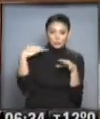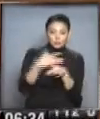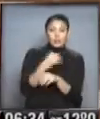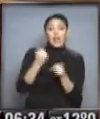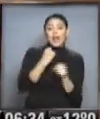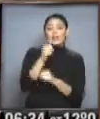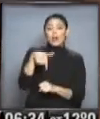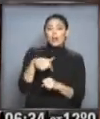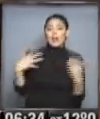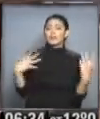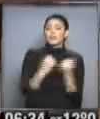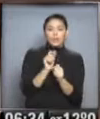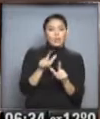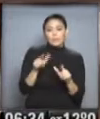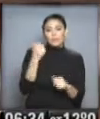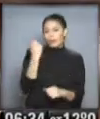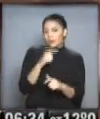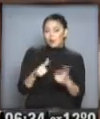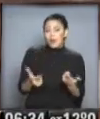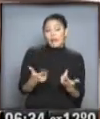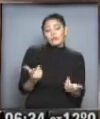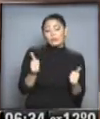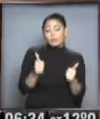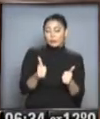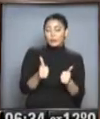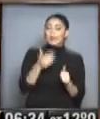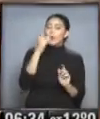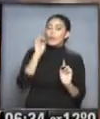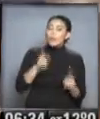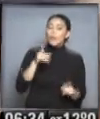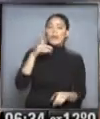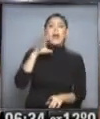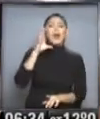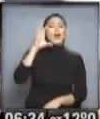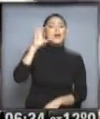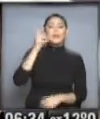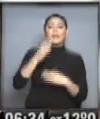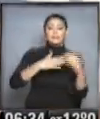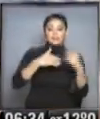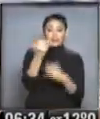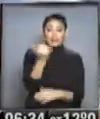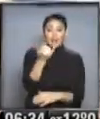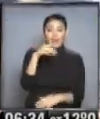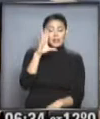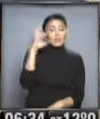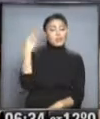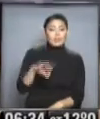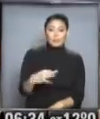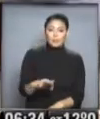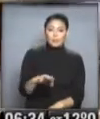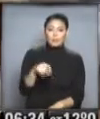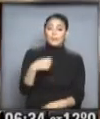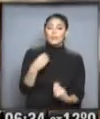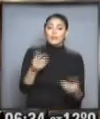tenemos que comentar ningún choque de consideración, algo que está bueno, pero vamos a recordar algunas obras, valen la pena tener en cuenta, que